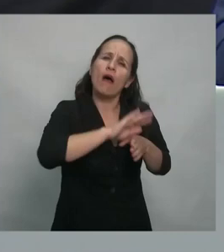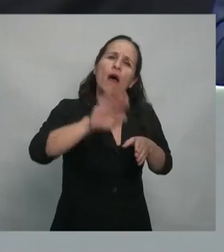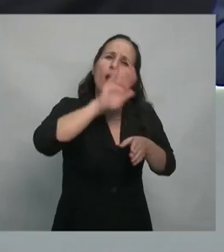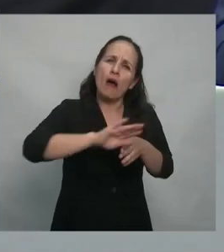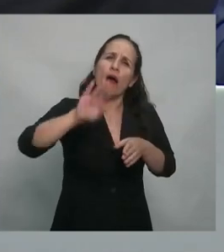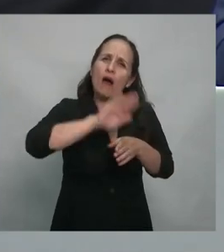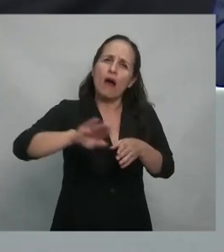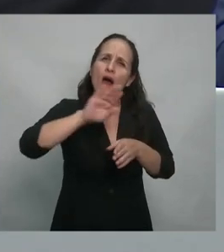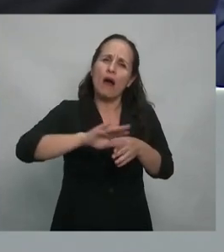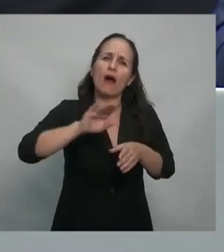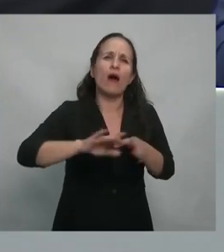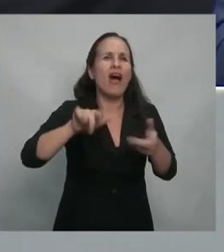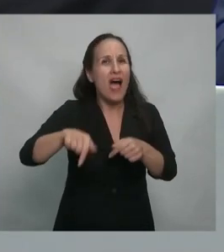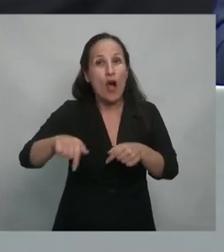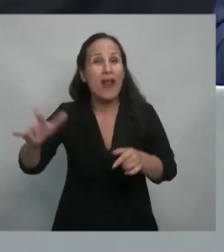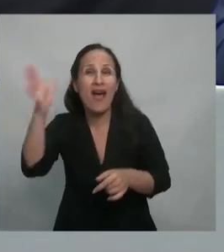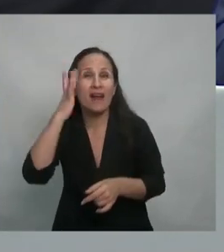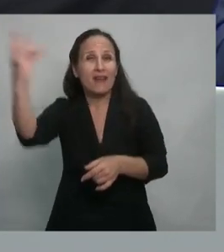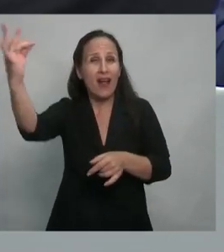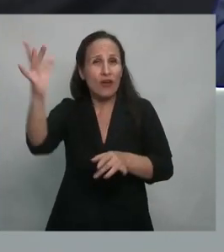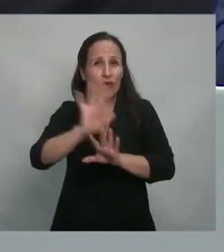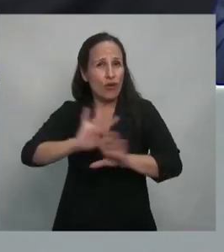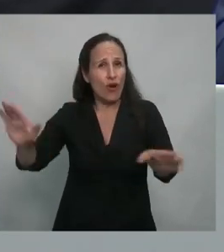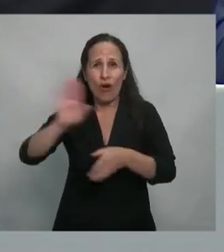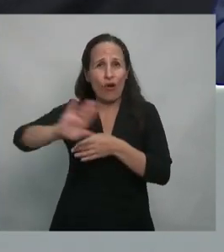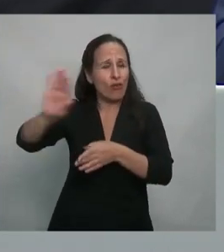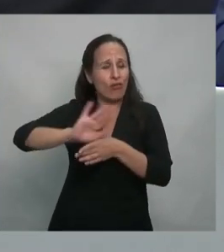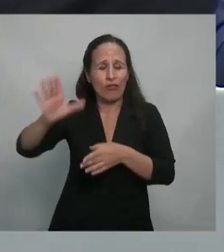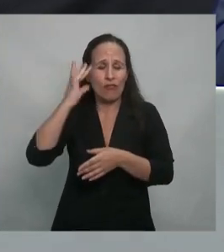sin precedentes, endeudaron el país.